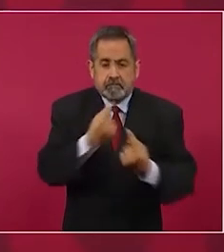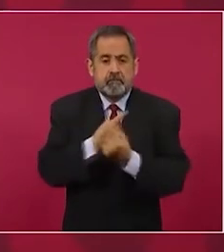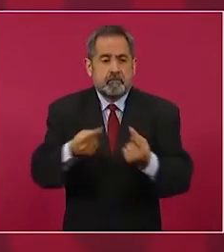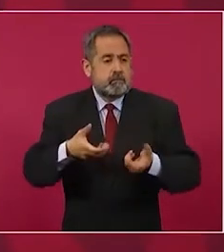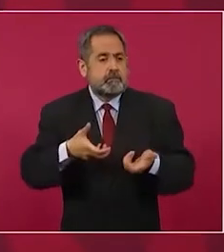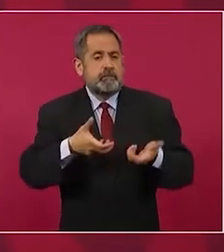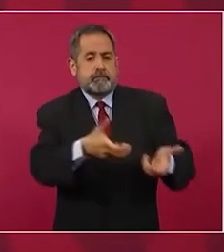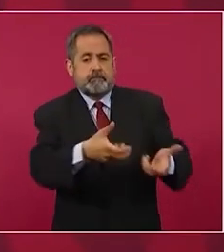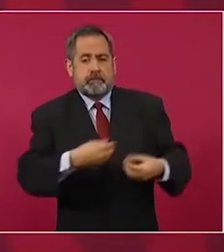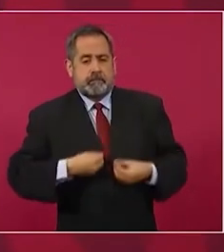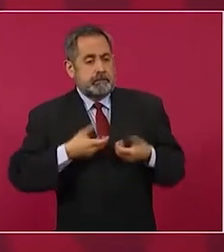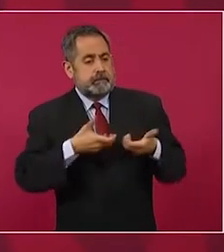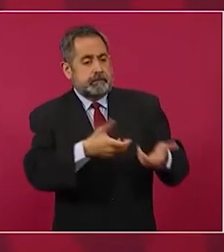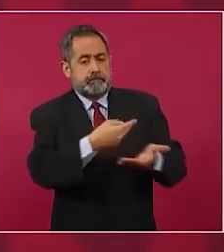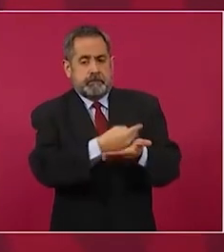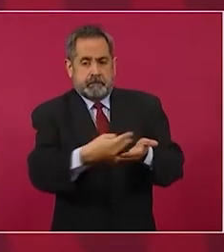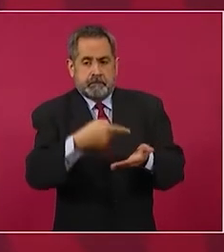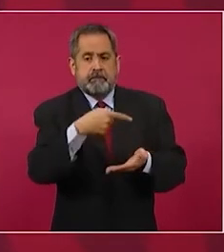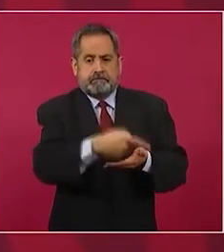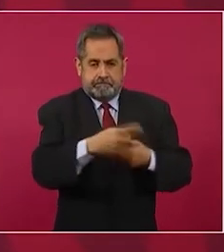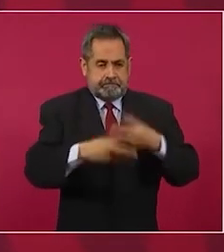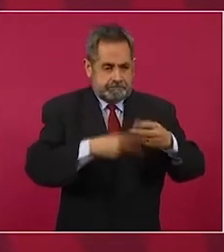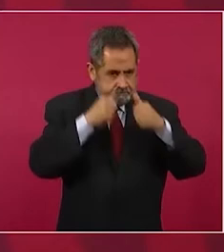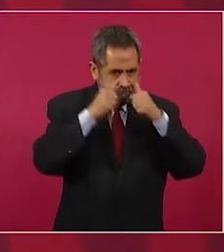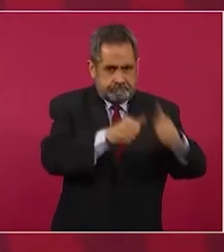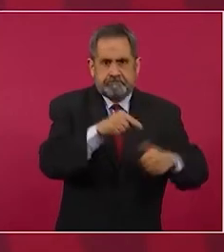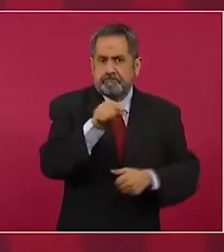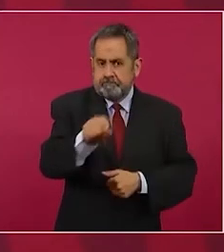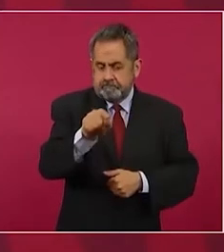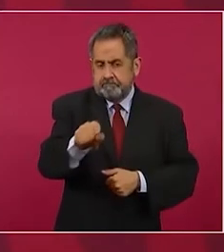de la calle que hicimos el compromiso